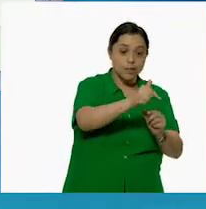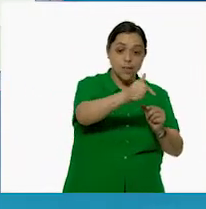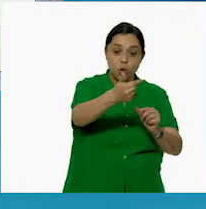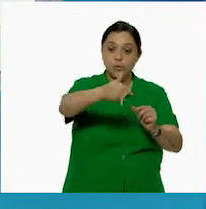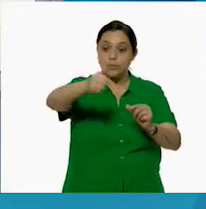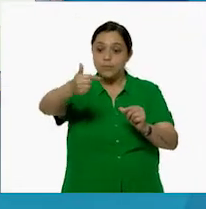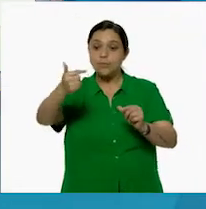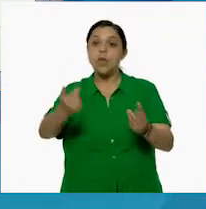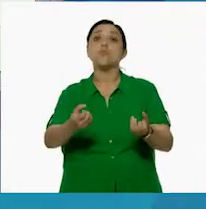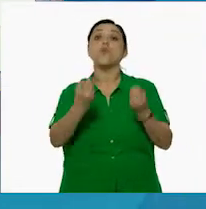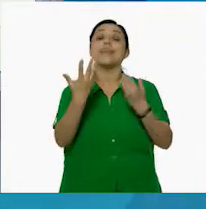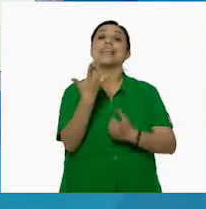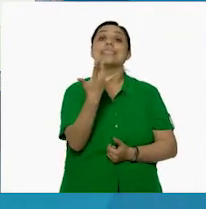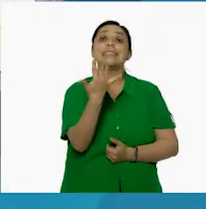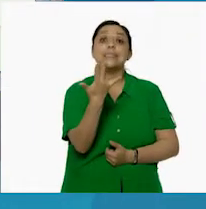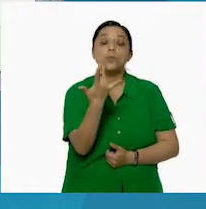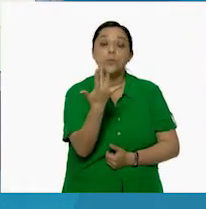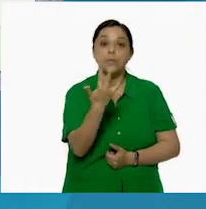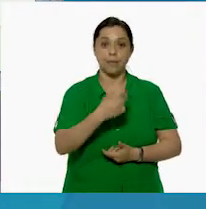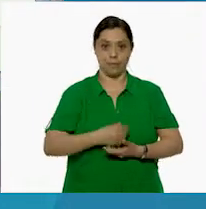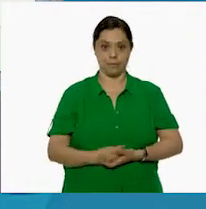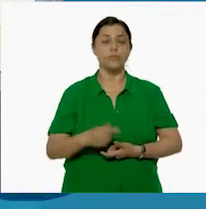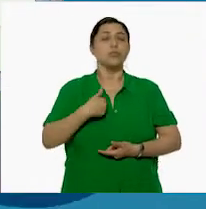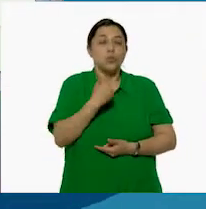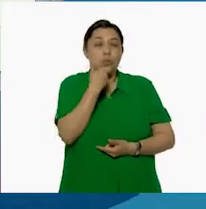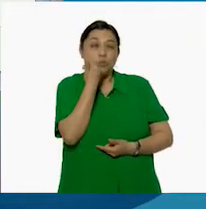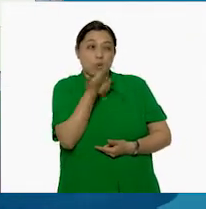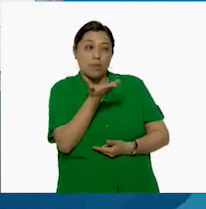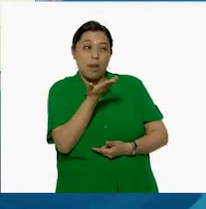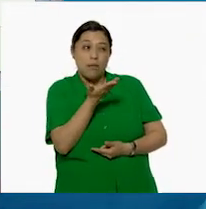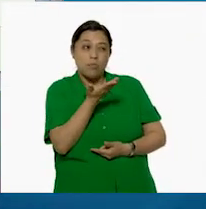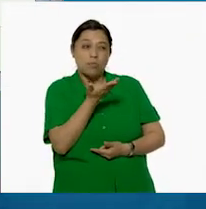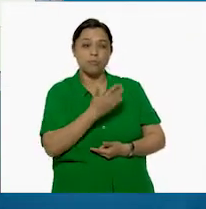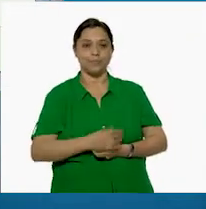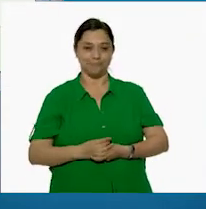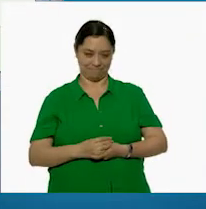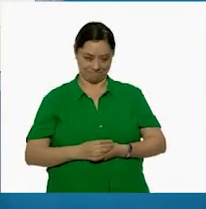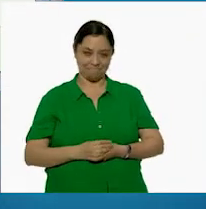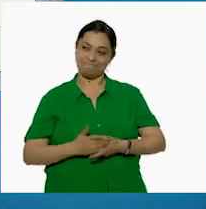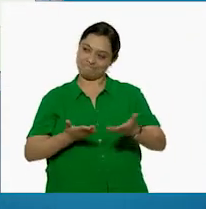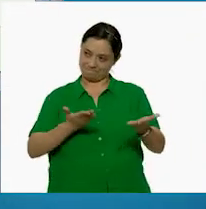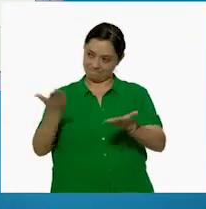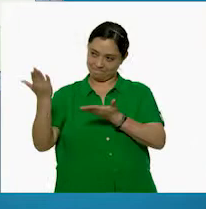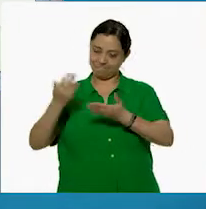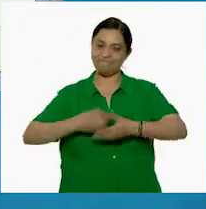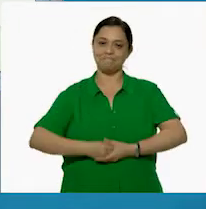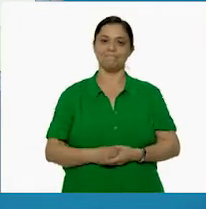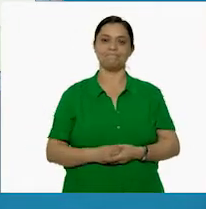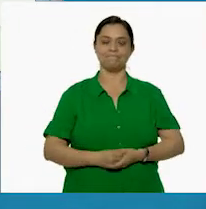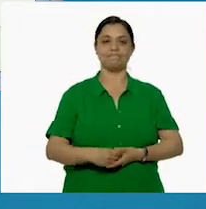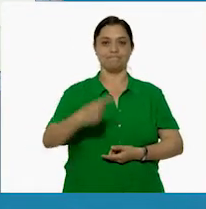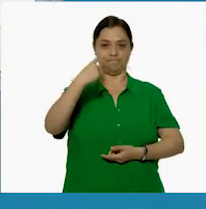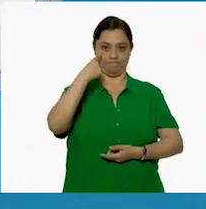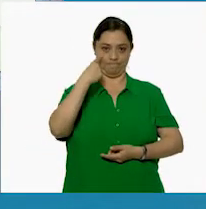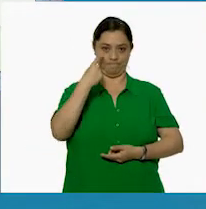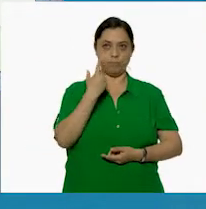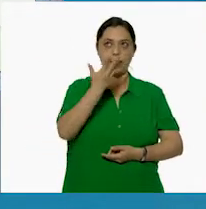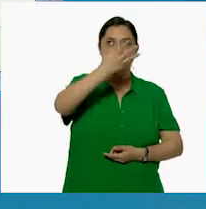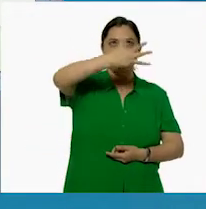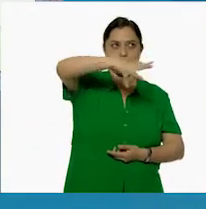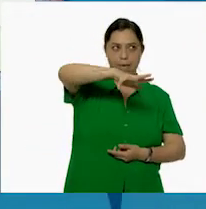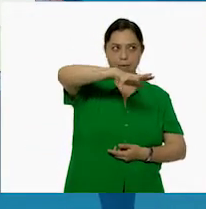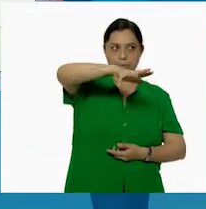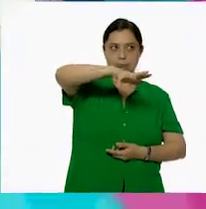Yo lo quiero intentar, por favor. Adelante, Jenny. Son 10 por